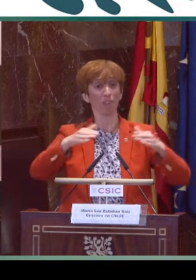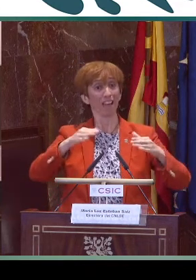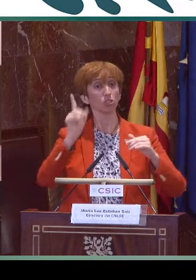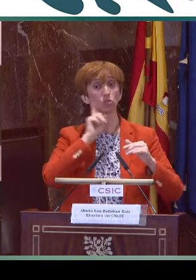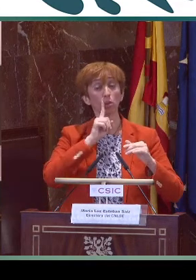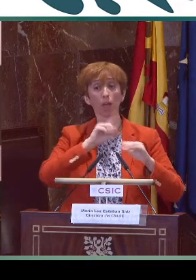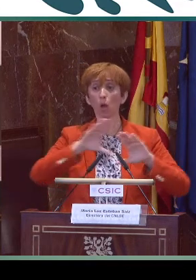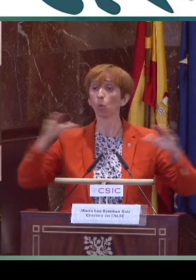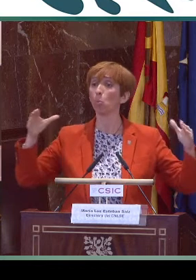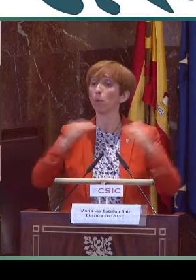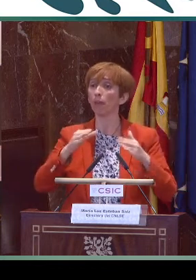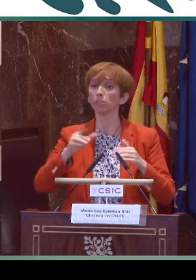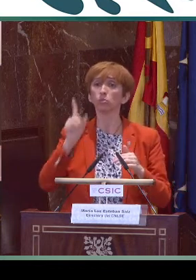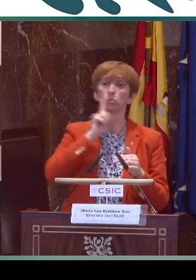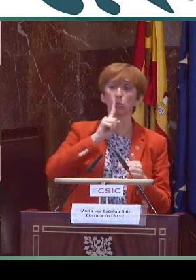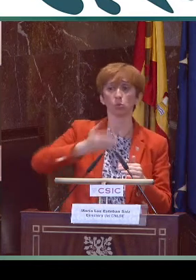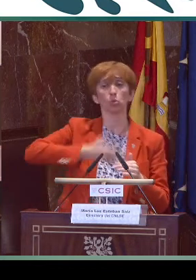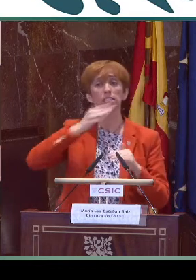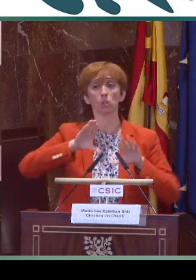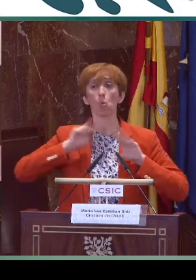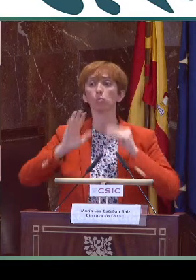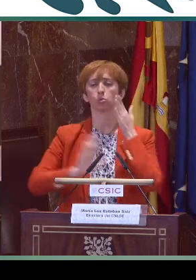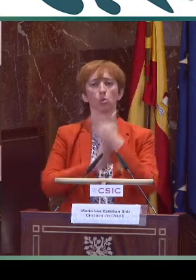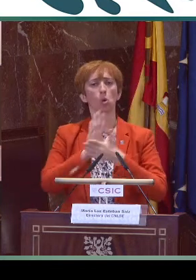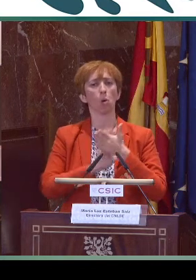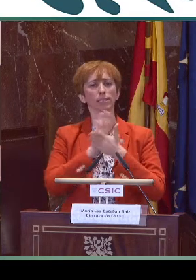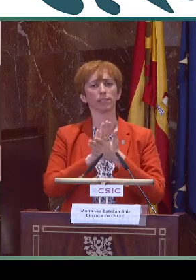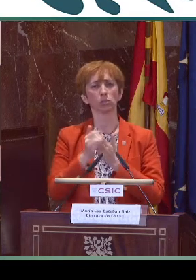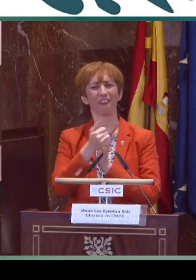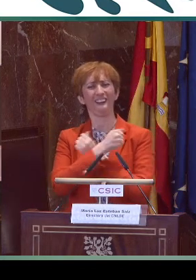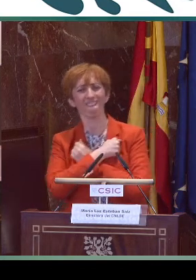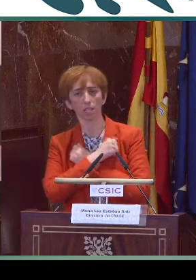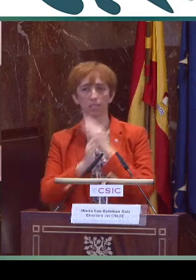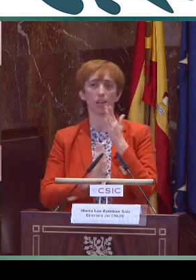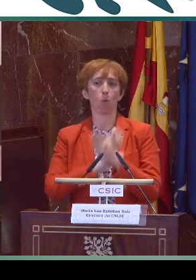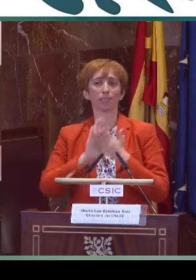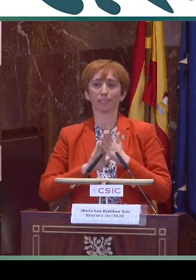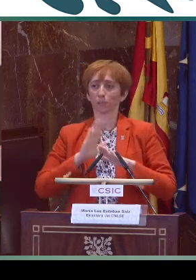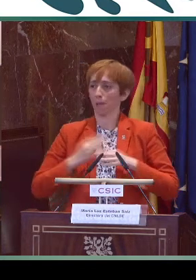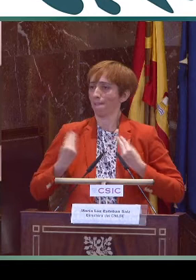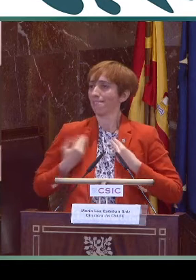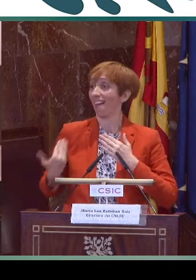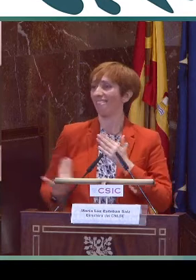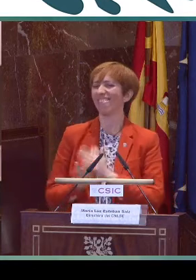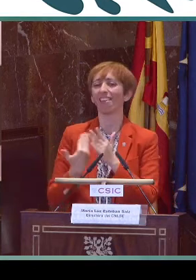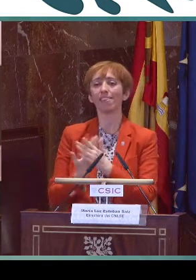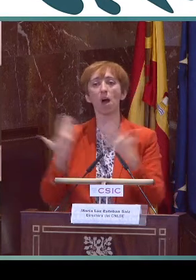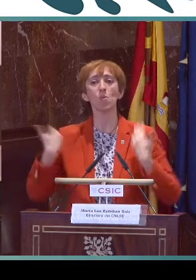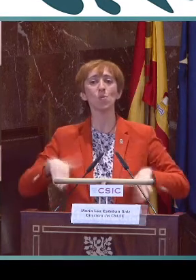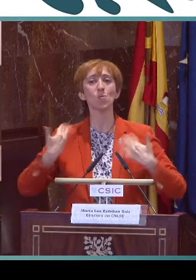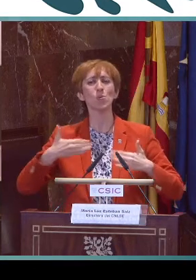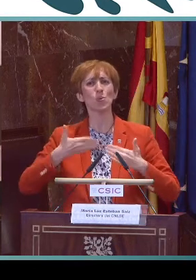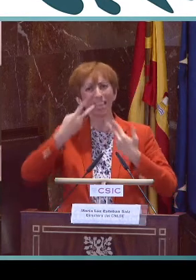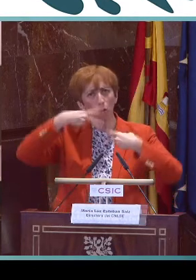va acompañado de un sentimiento especial para toda la comunidad sorda, compuesta de personas sordas y oyentes, usuarios de la lengua de signos, que